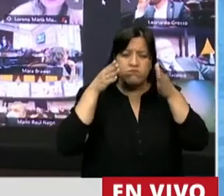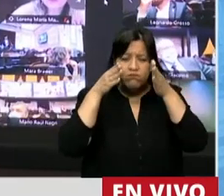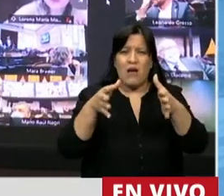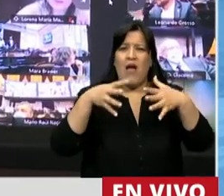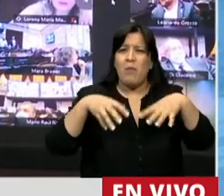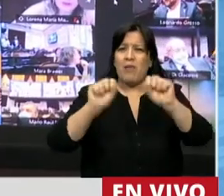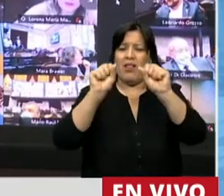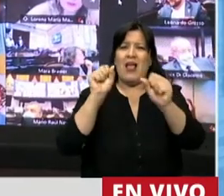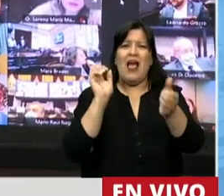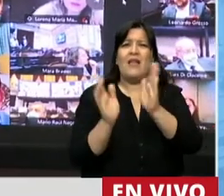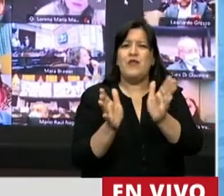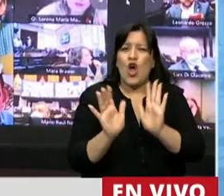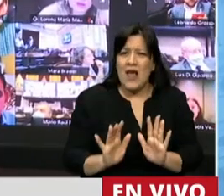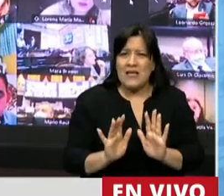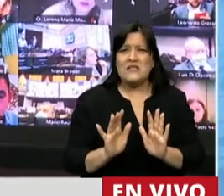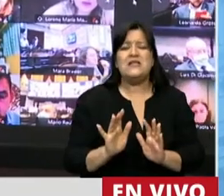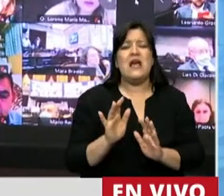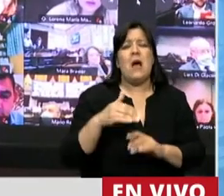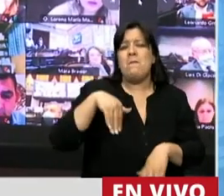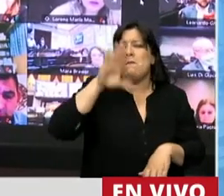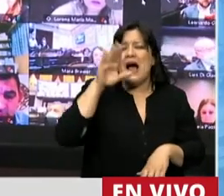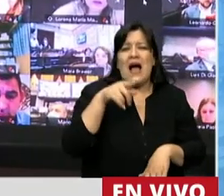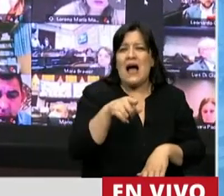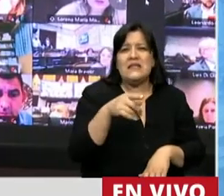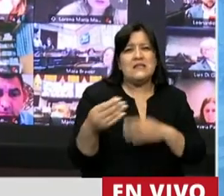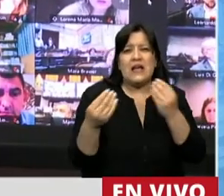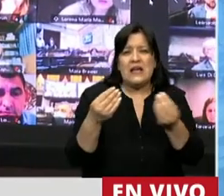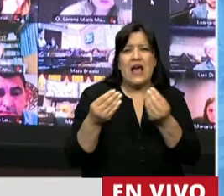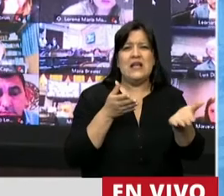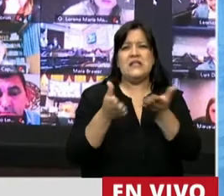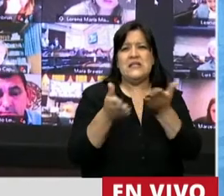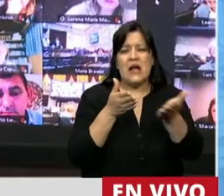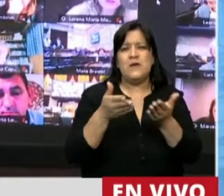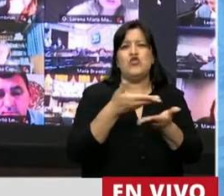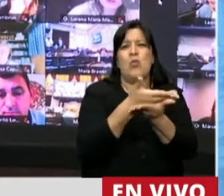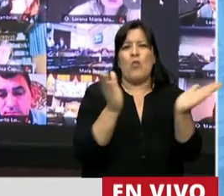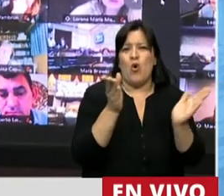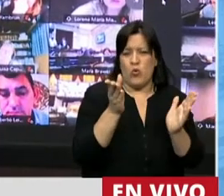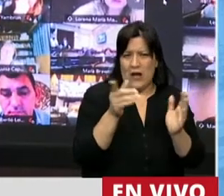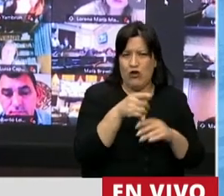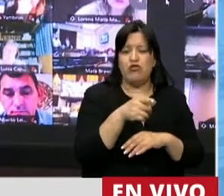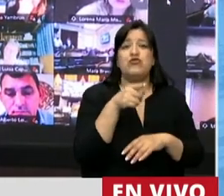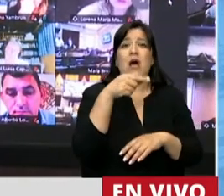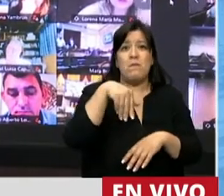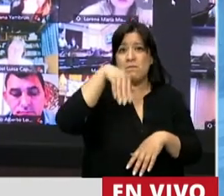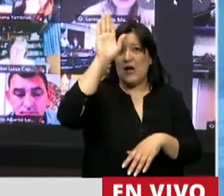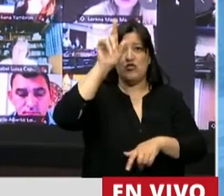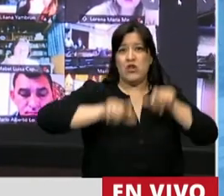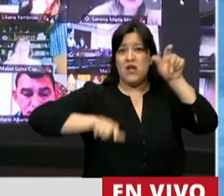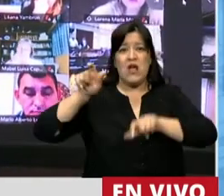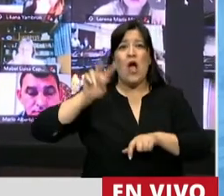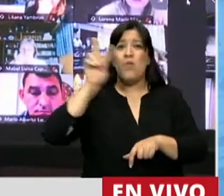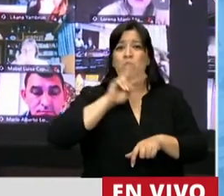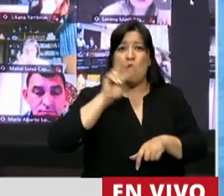se circuncriben casi exclusivamente a los servicios de los sectores públicos donde acuden la mayoría de las